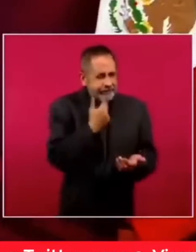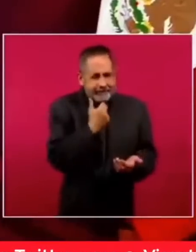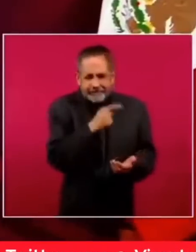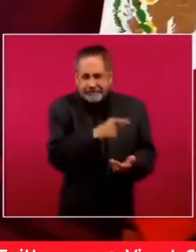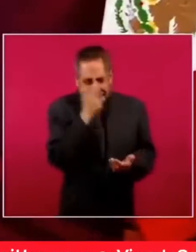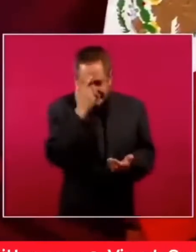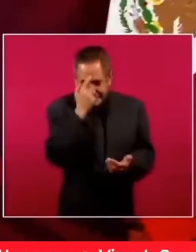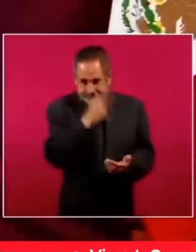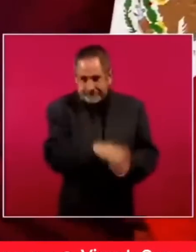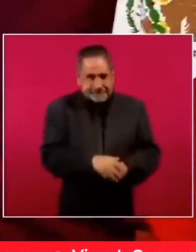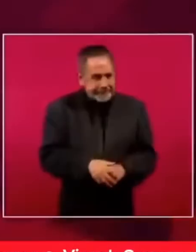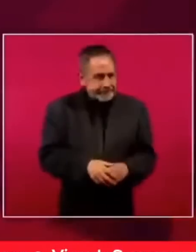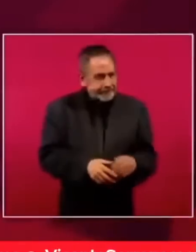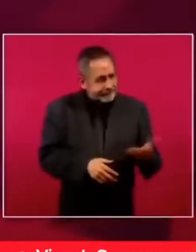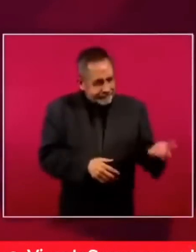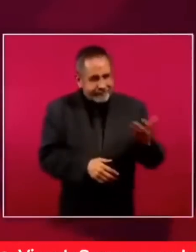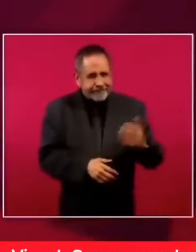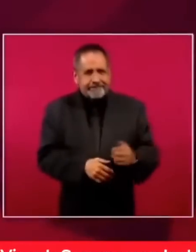por más que